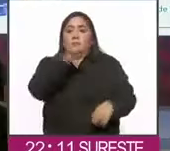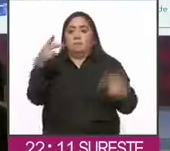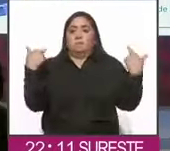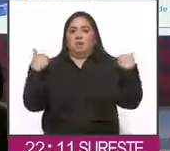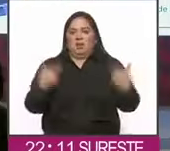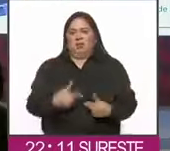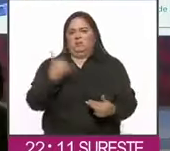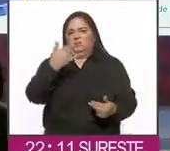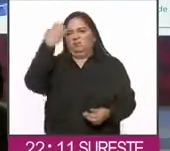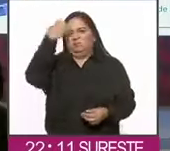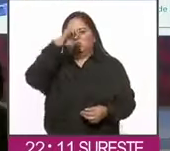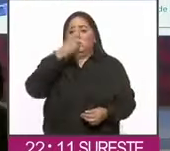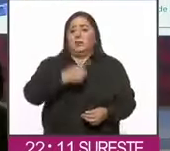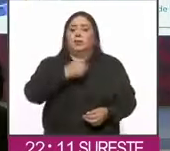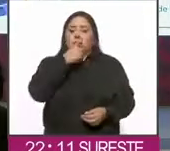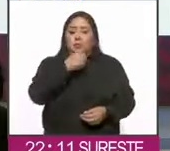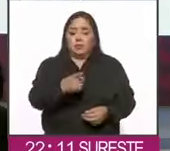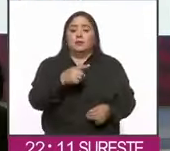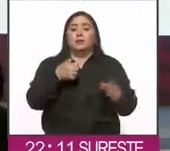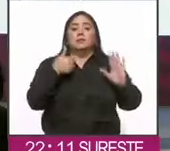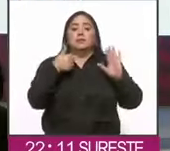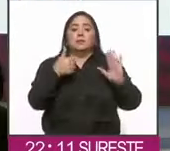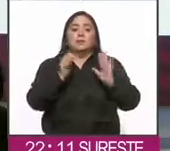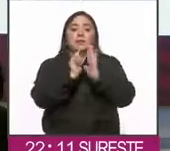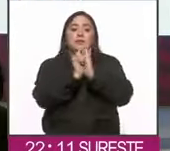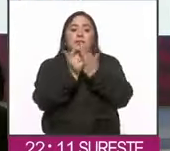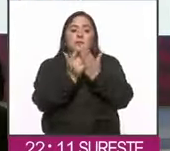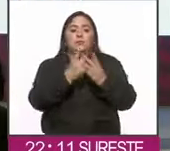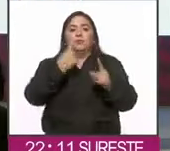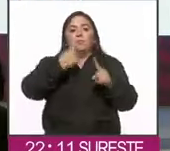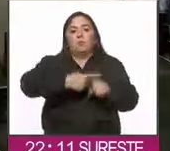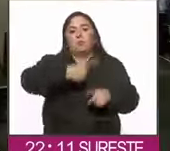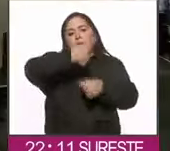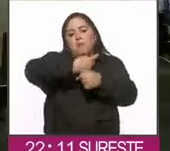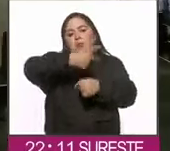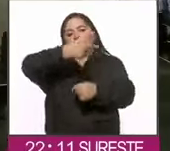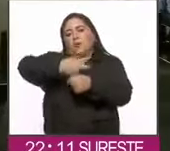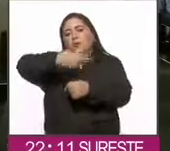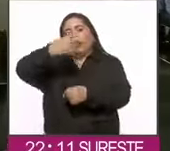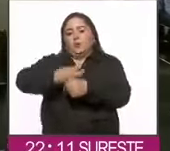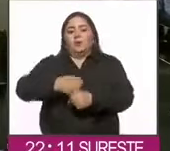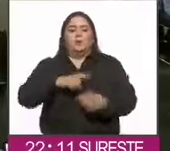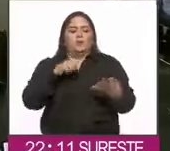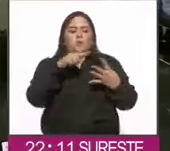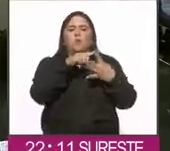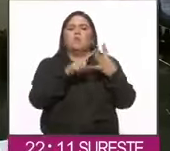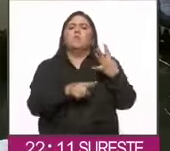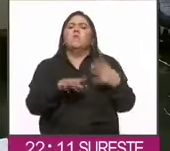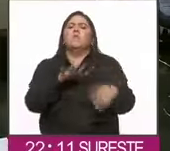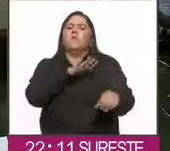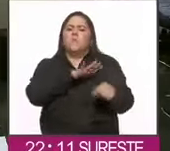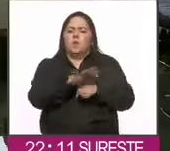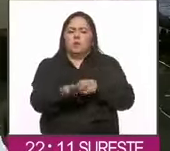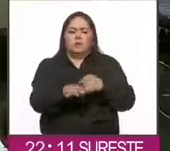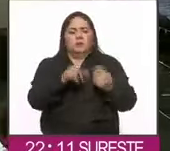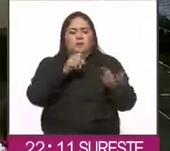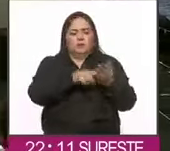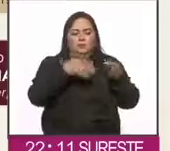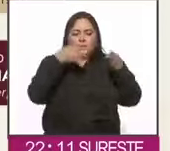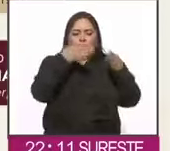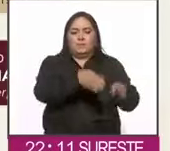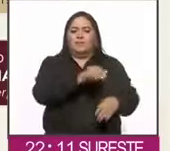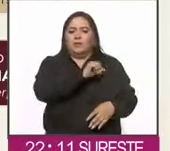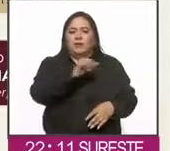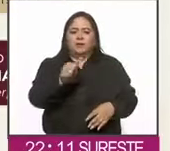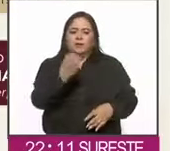expertos detallaron que serán seis libros por grado. Cuatro de ellos corresponden a los contenidos de los